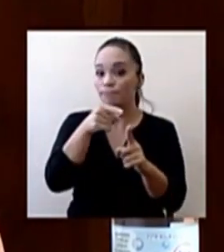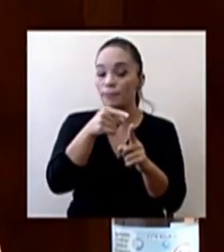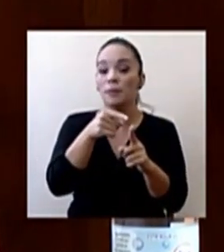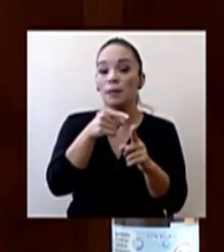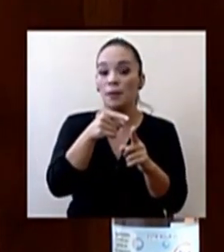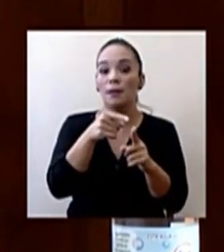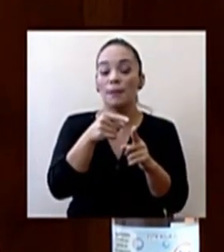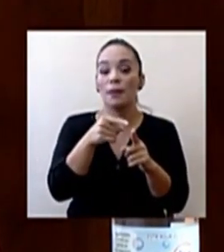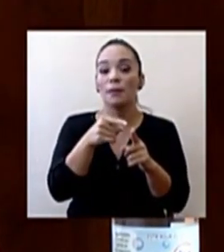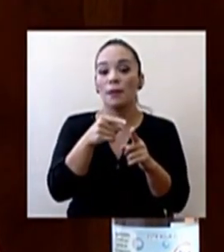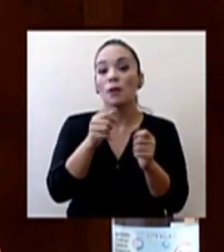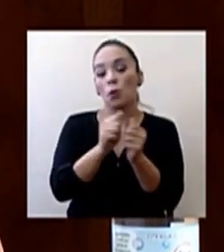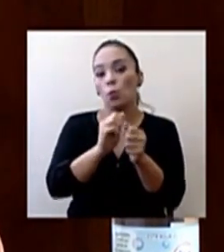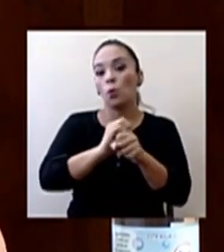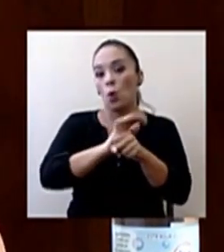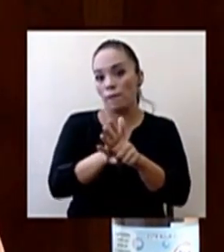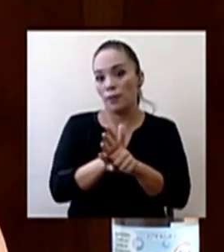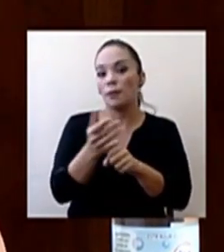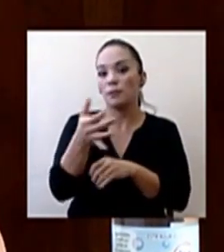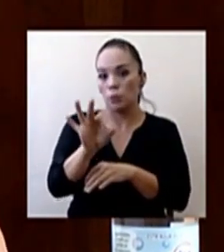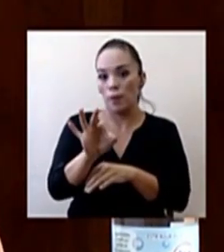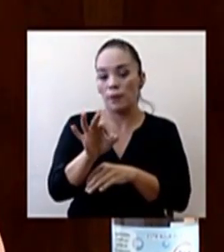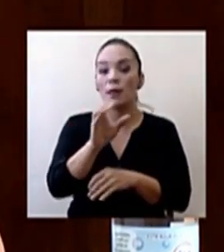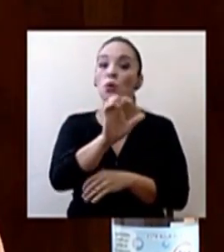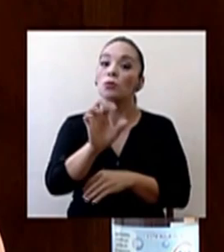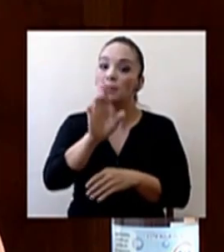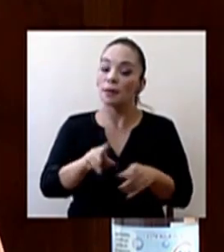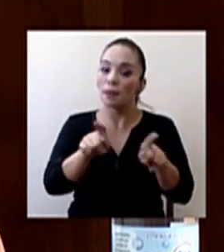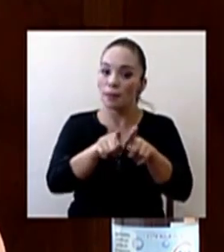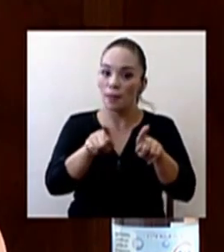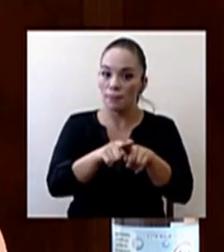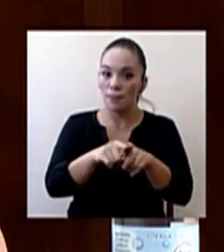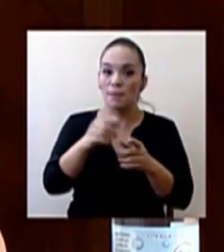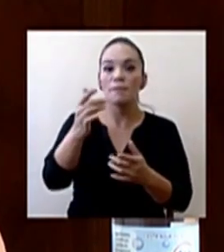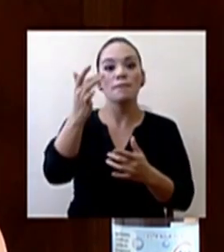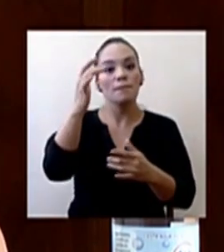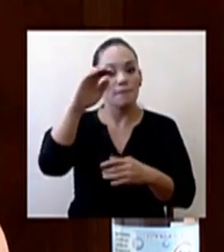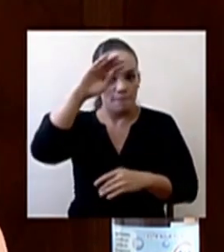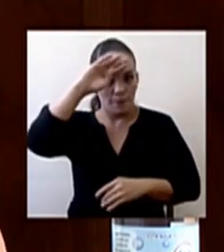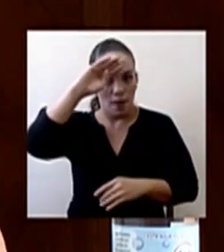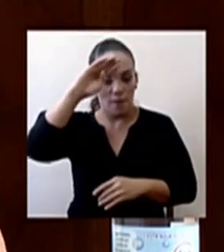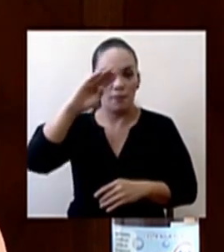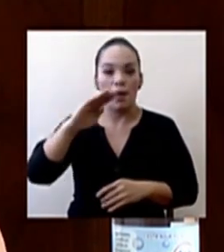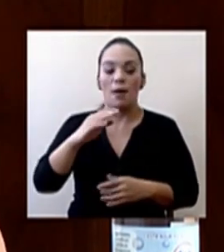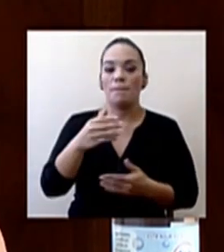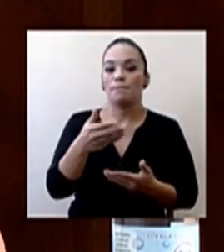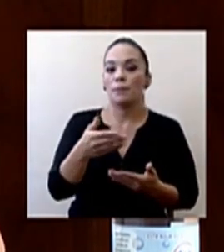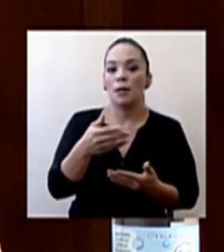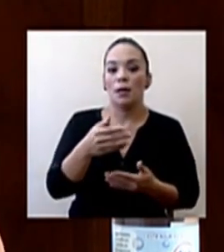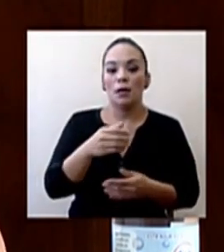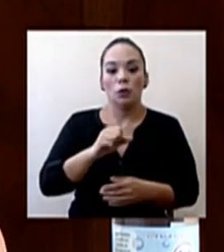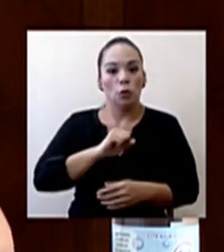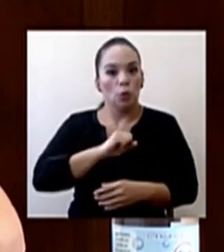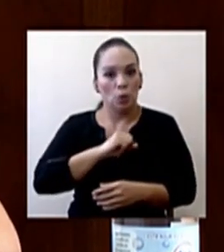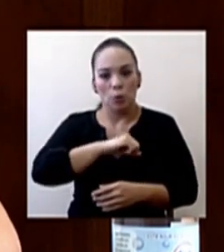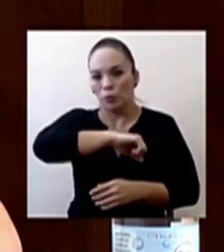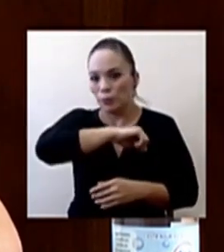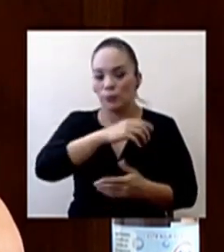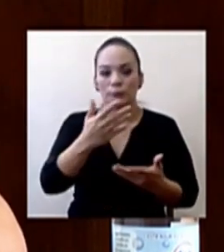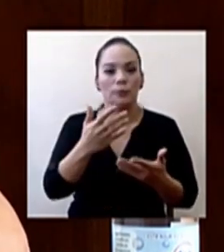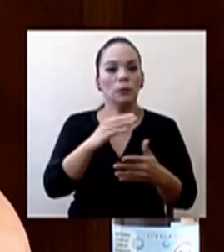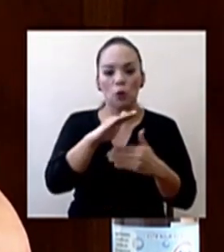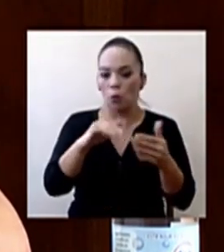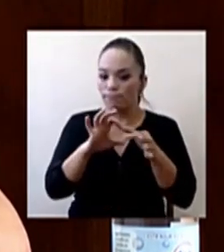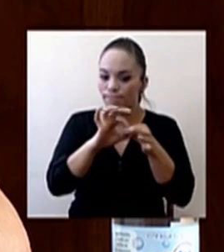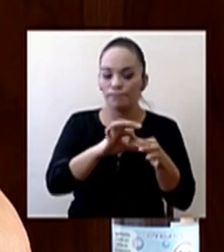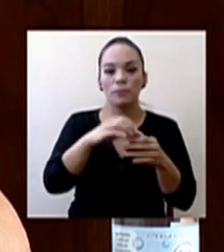el COVID-19. En Costa Rica igual, lo que es fiebre, tos, dolor de garganta, son los que más se han presentado junto al dolor